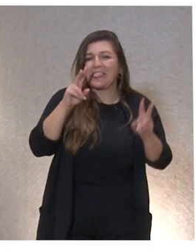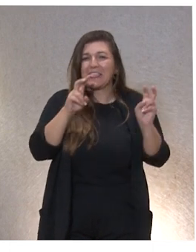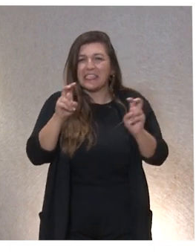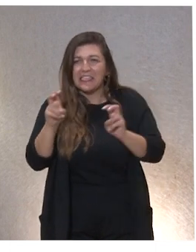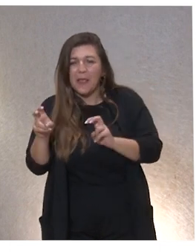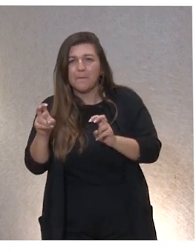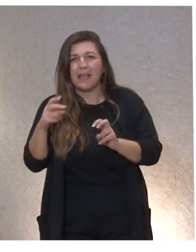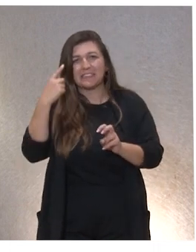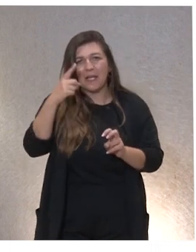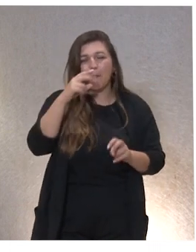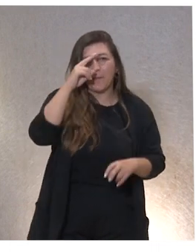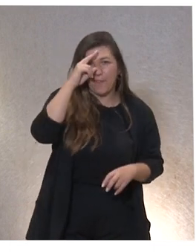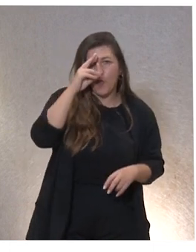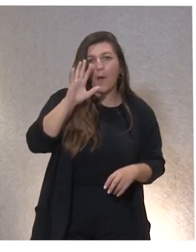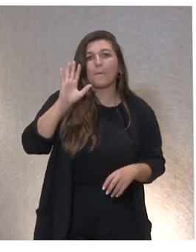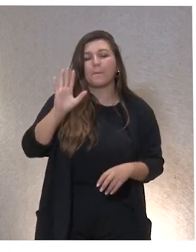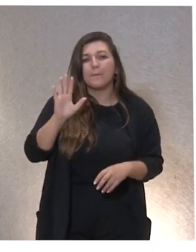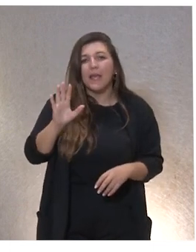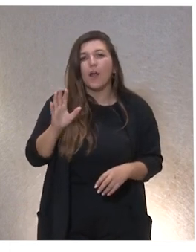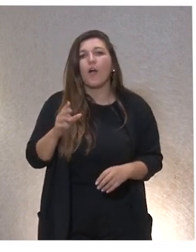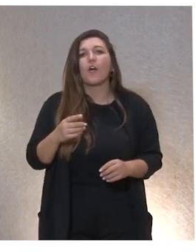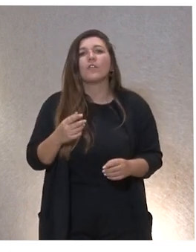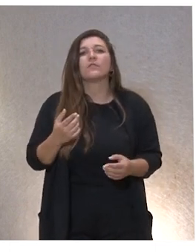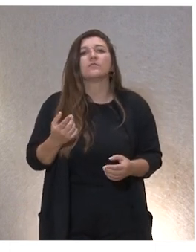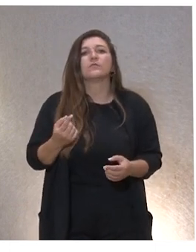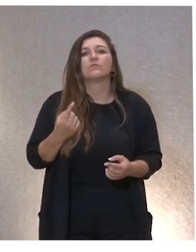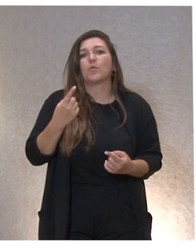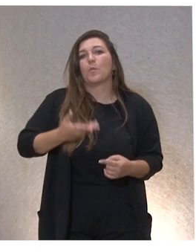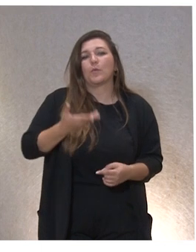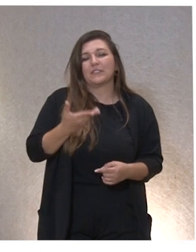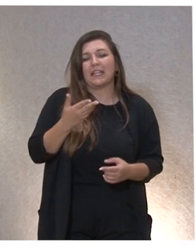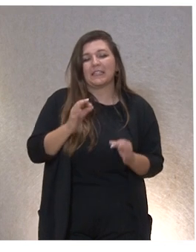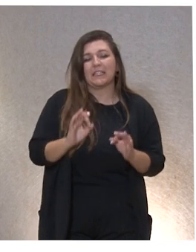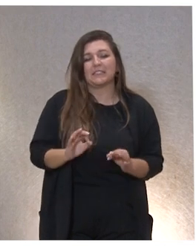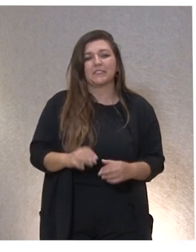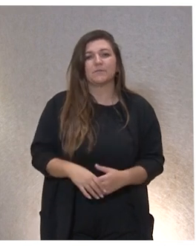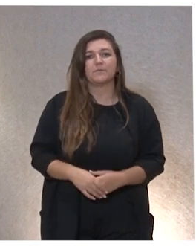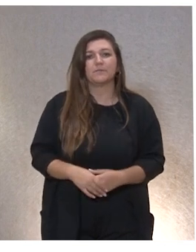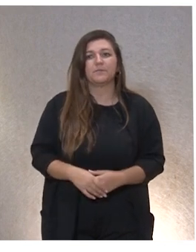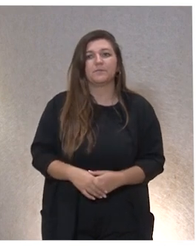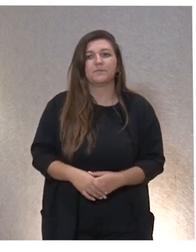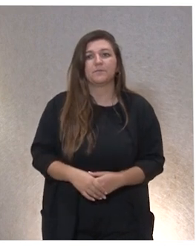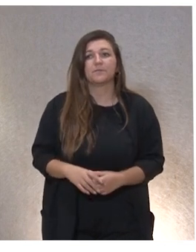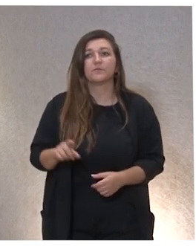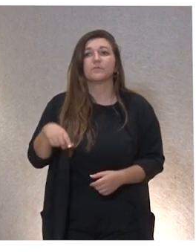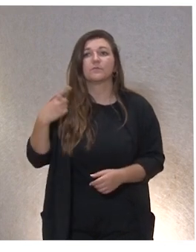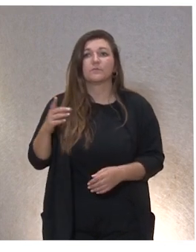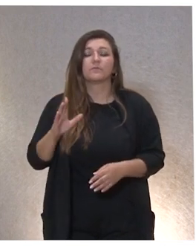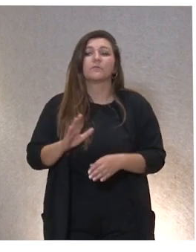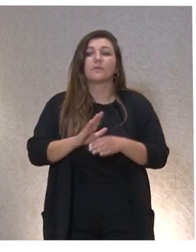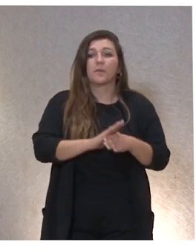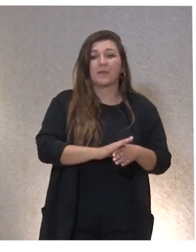sabemos que preocupan pero ese es un elemento muy importante ¿no? Luego también dentro de